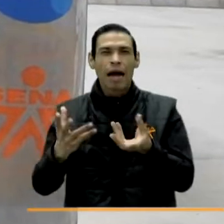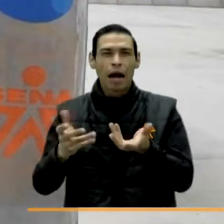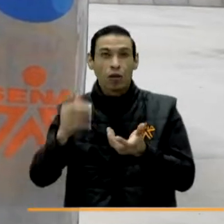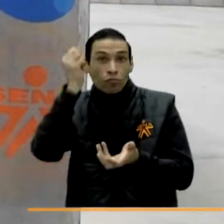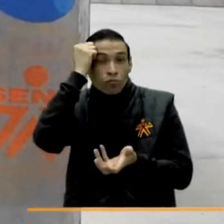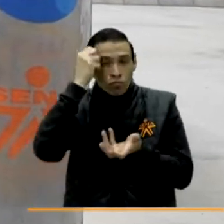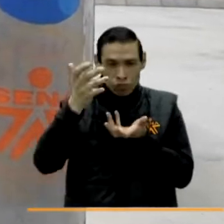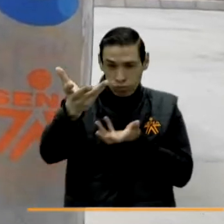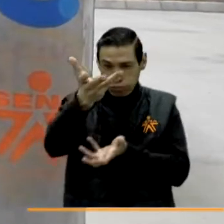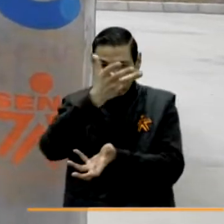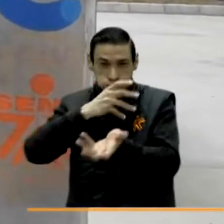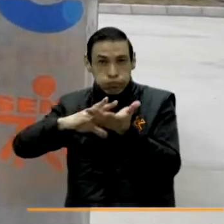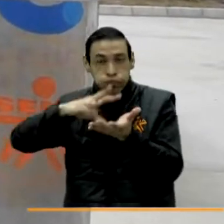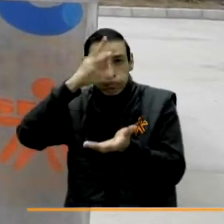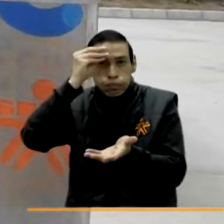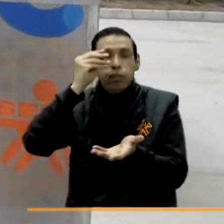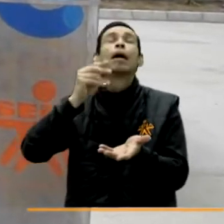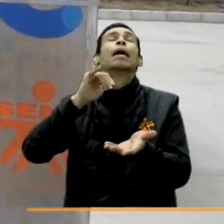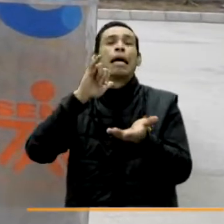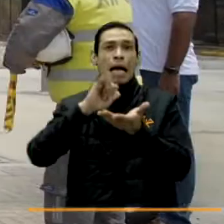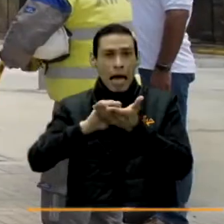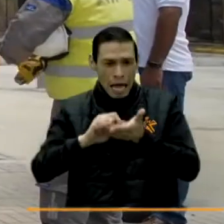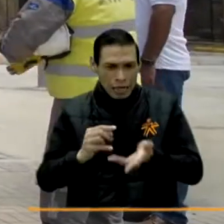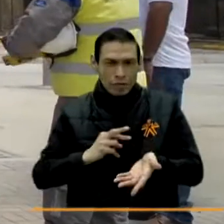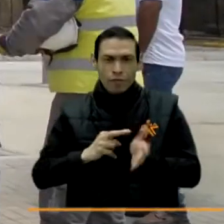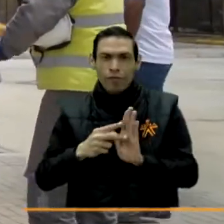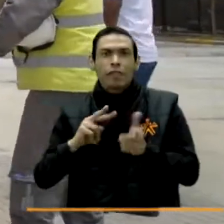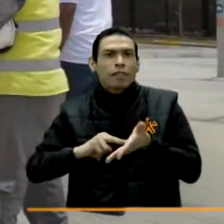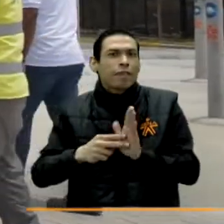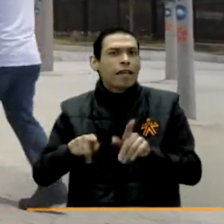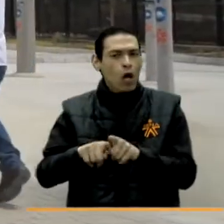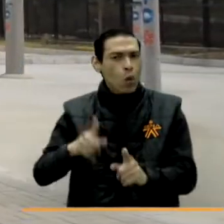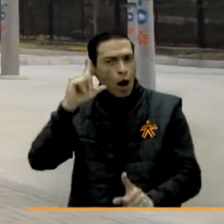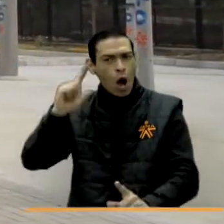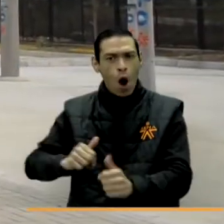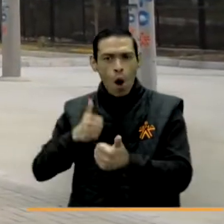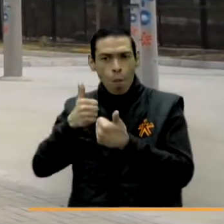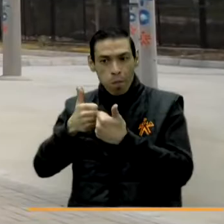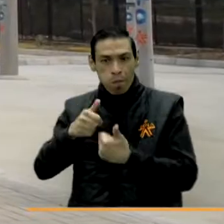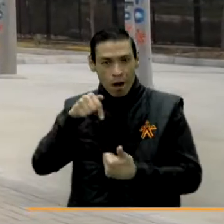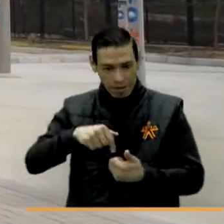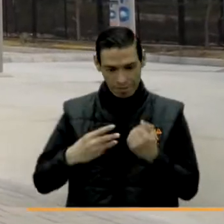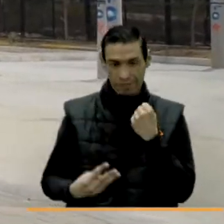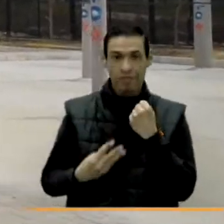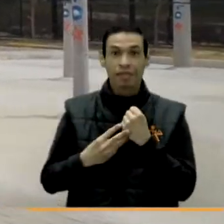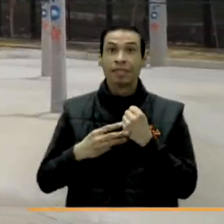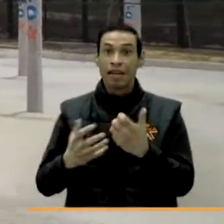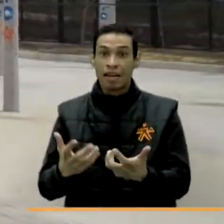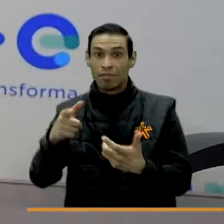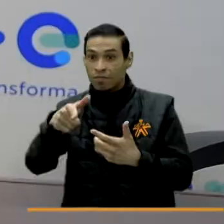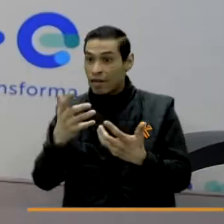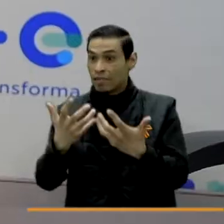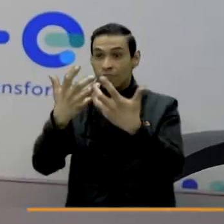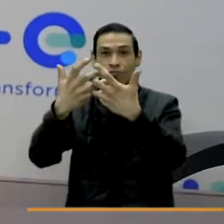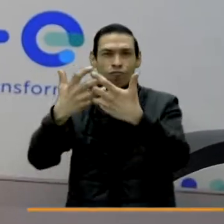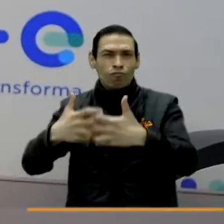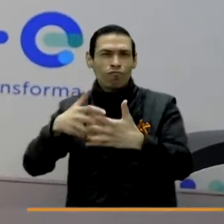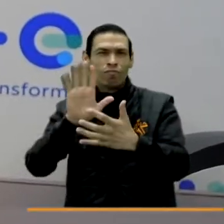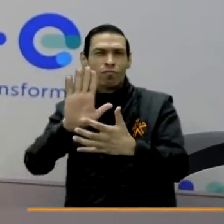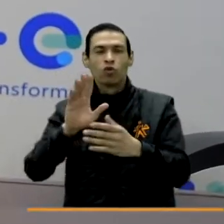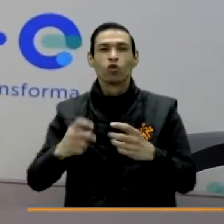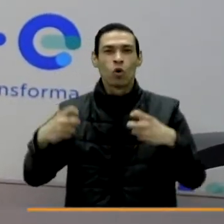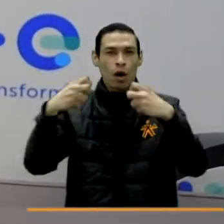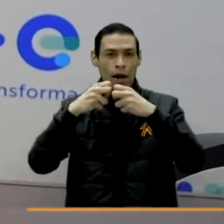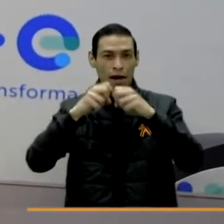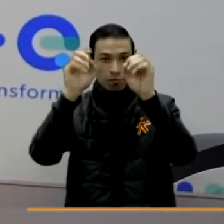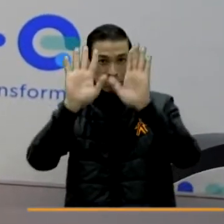conocimiento a los instructores y generación de empleo son algunos de los alcances con la firma del convenio entre Aire y el CENA, que proyecta